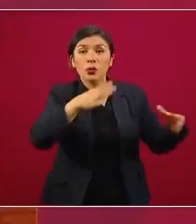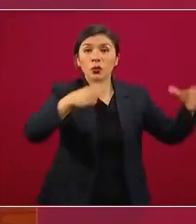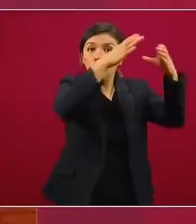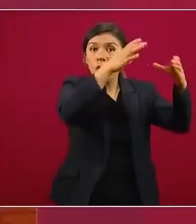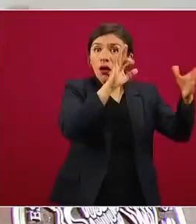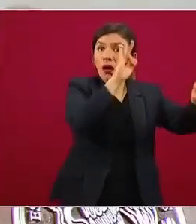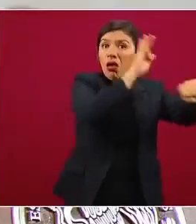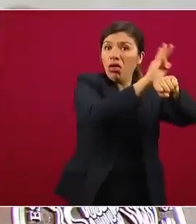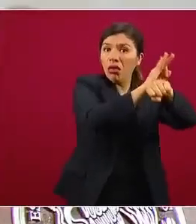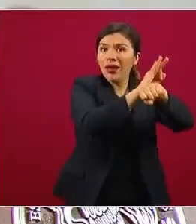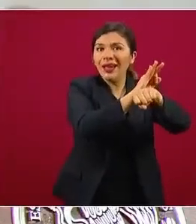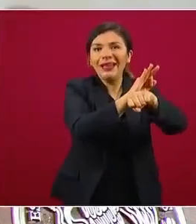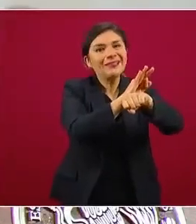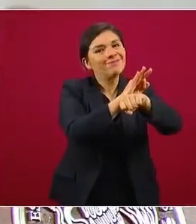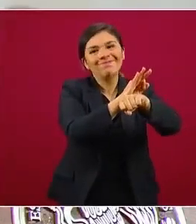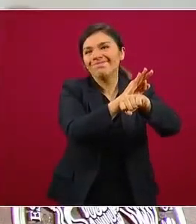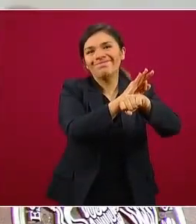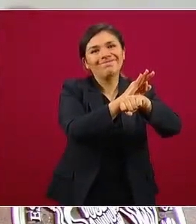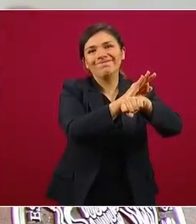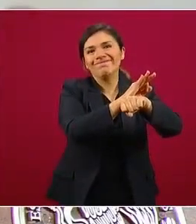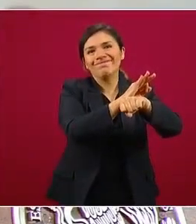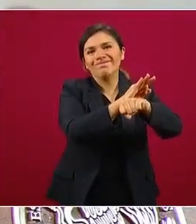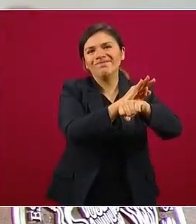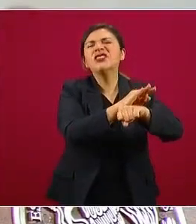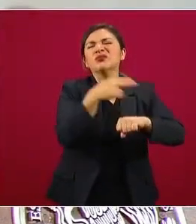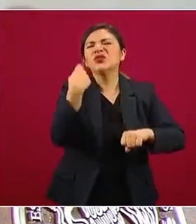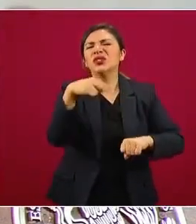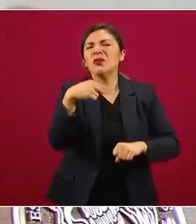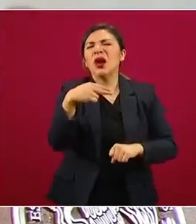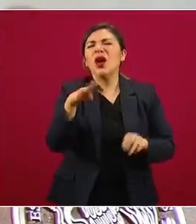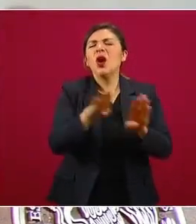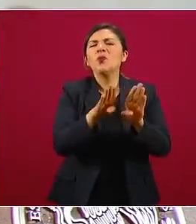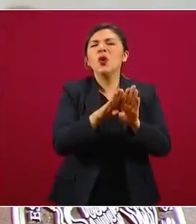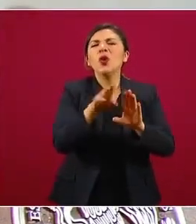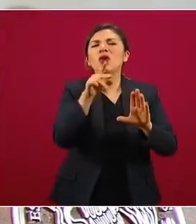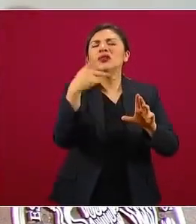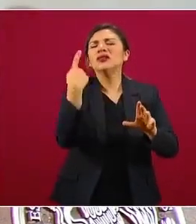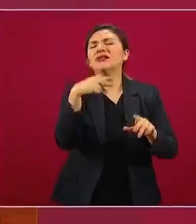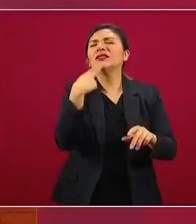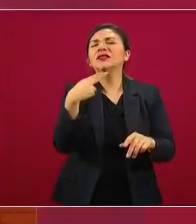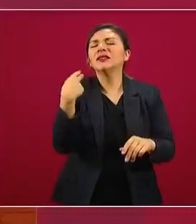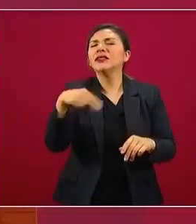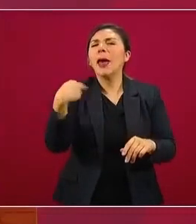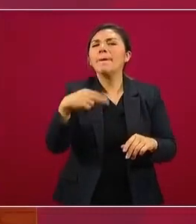como le llaman al círculo rojo,